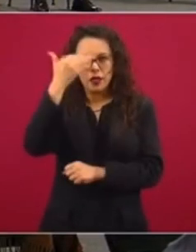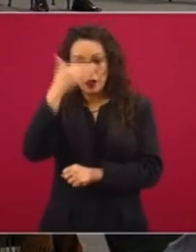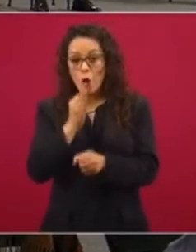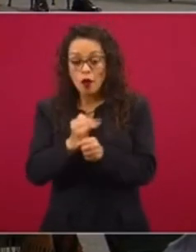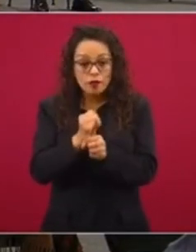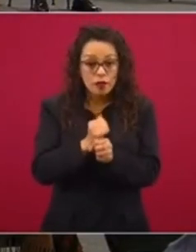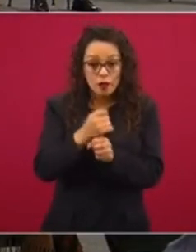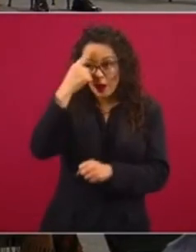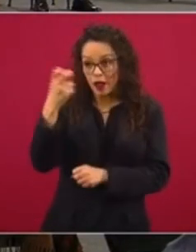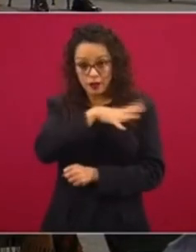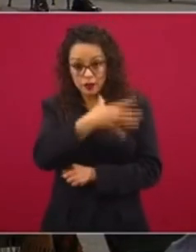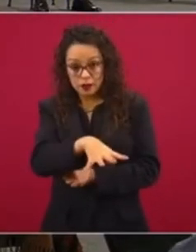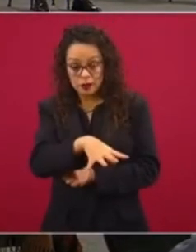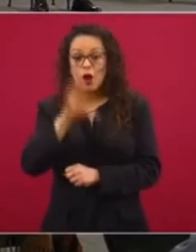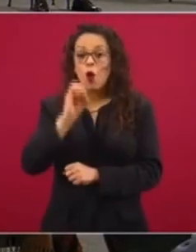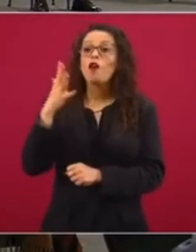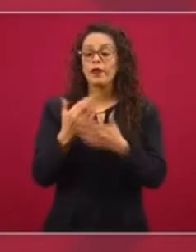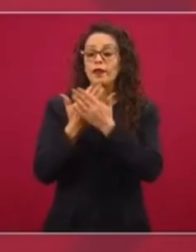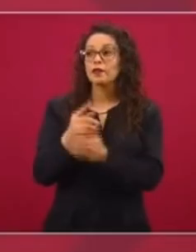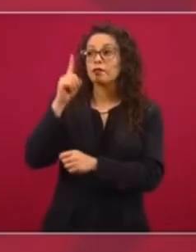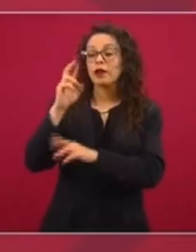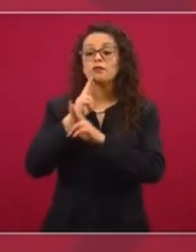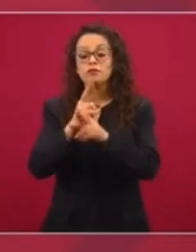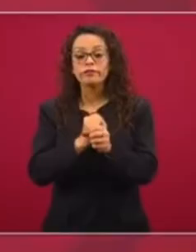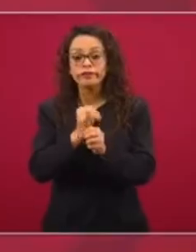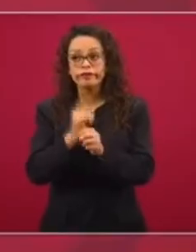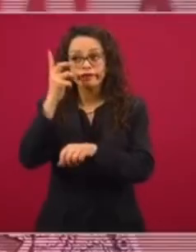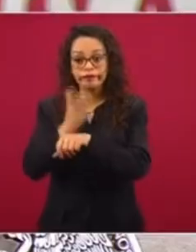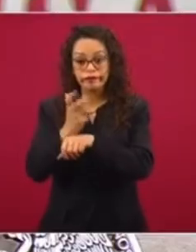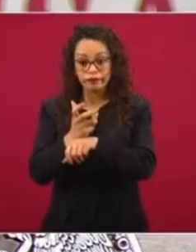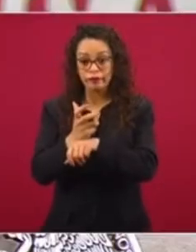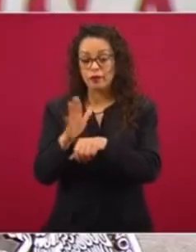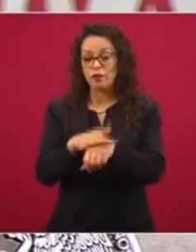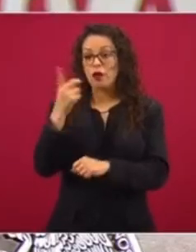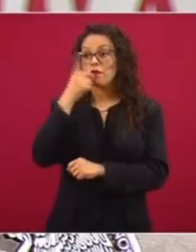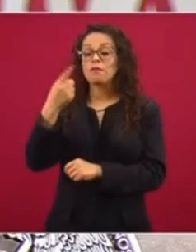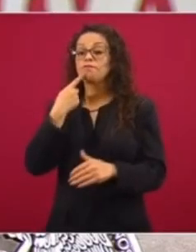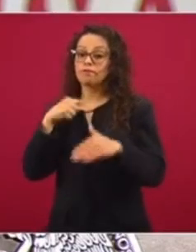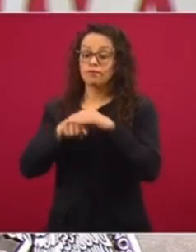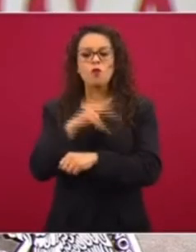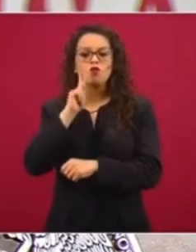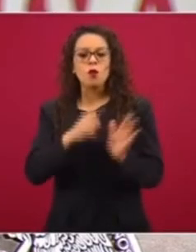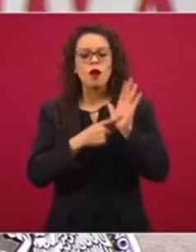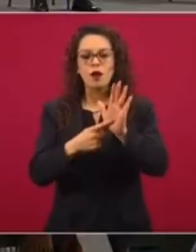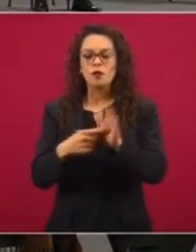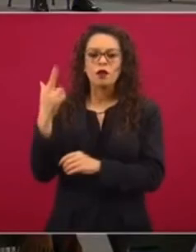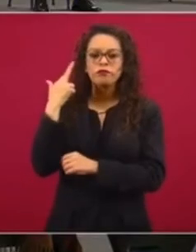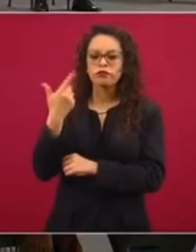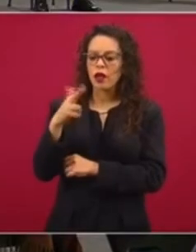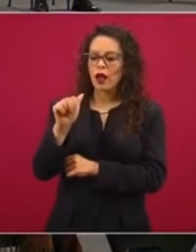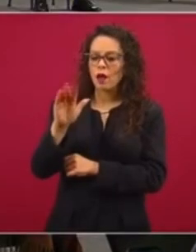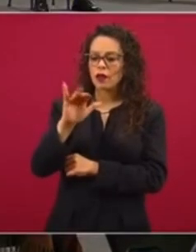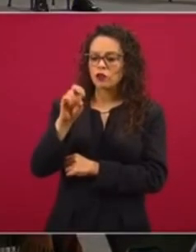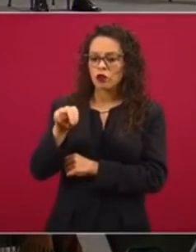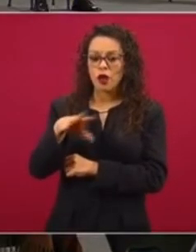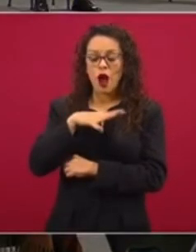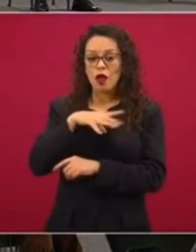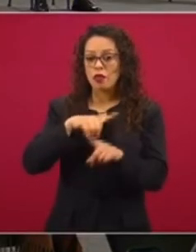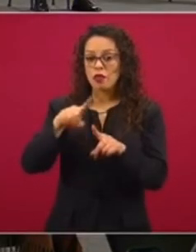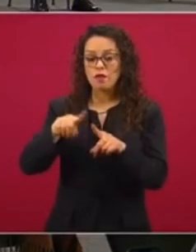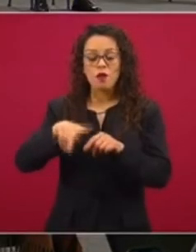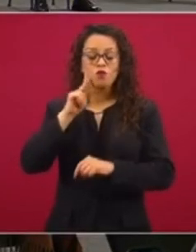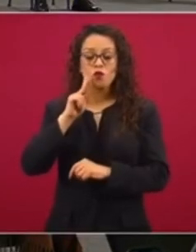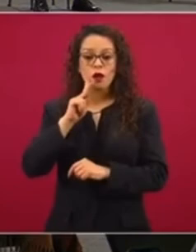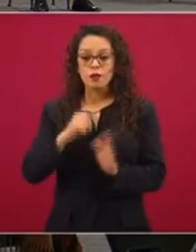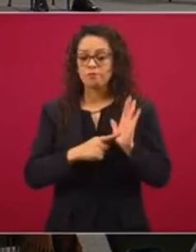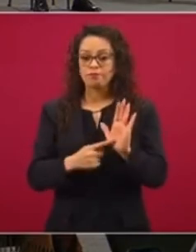cercano y metrano si existe esa posibilidad de que la justicia en México sí lo haga? Desde luego. Se habla la denuncia de que hay grabaciones, hay pruebas, lo